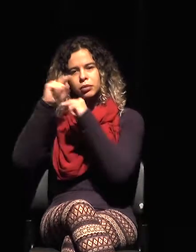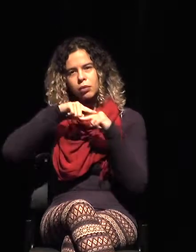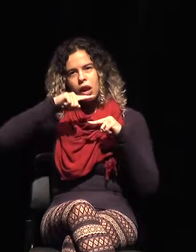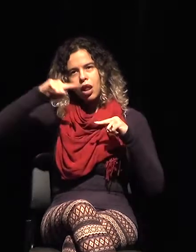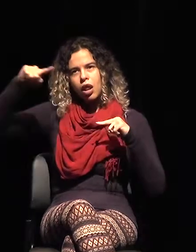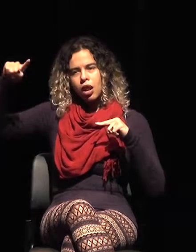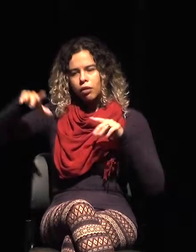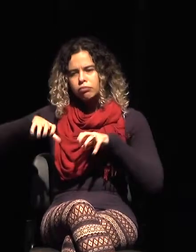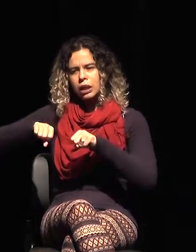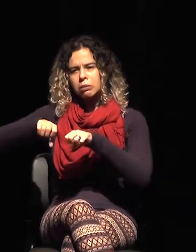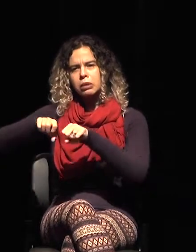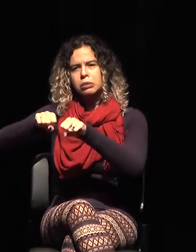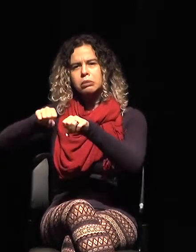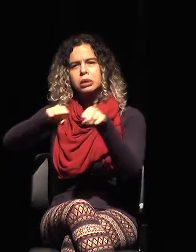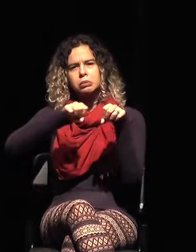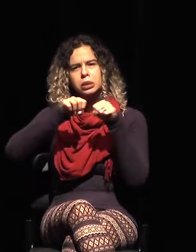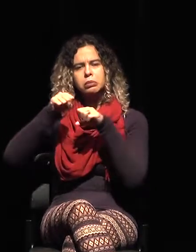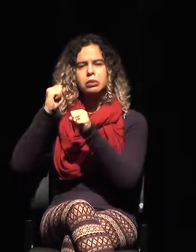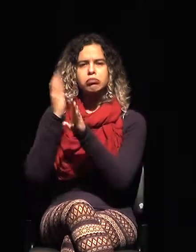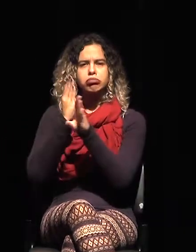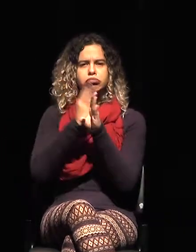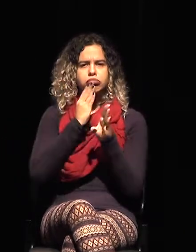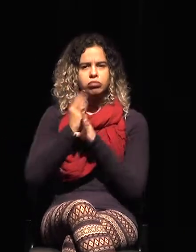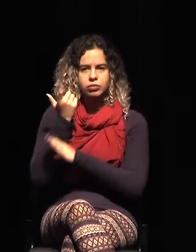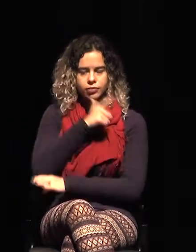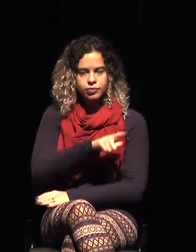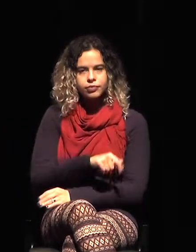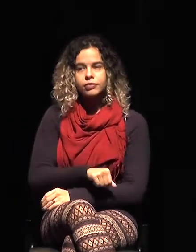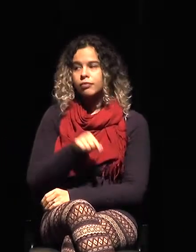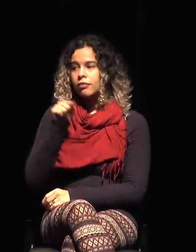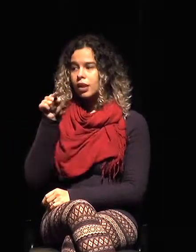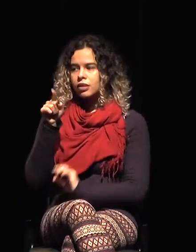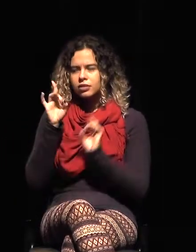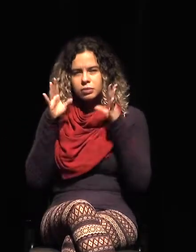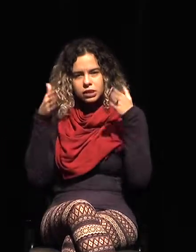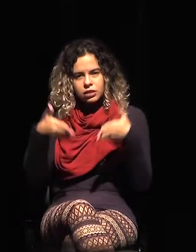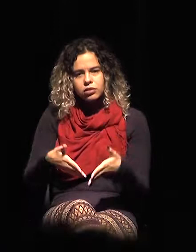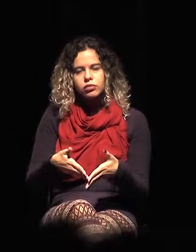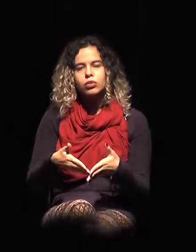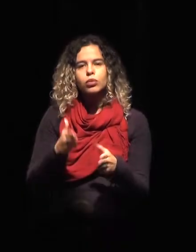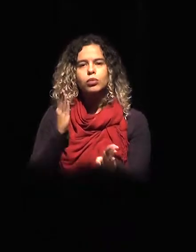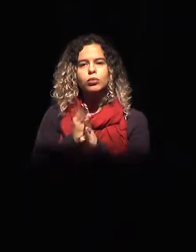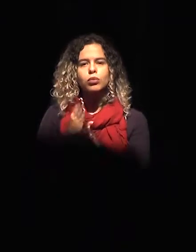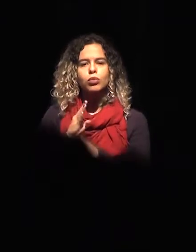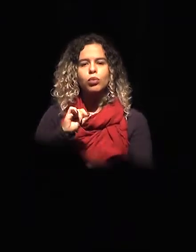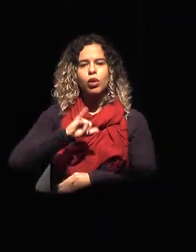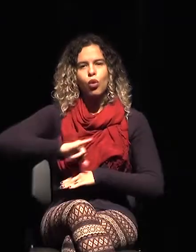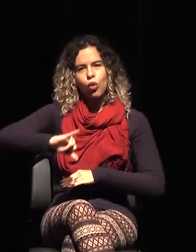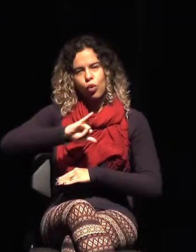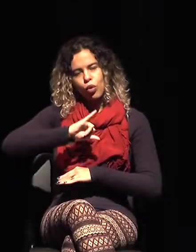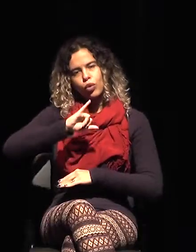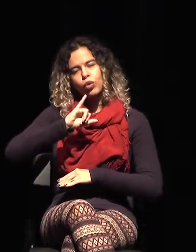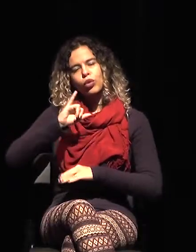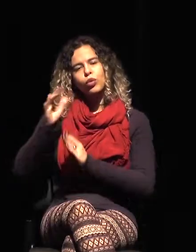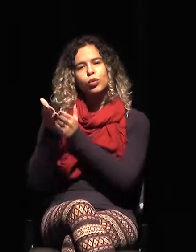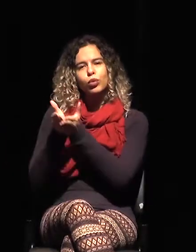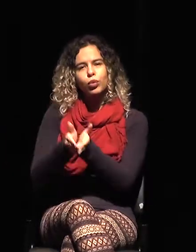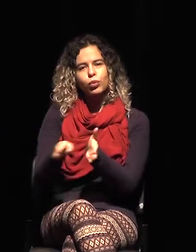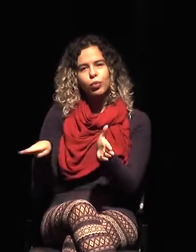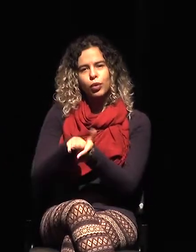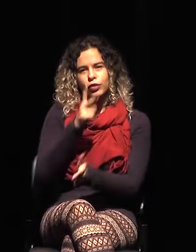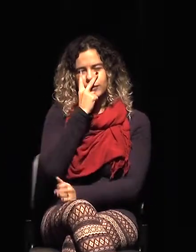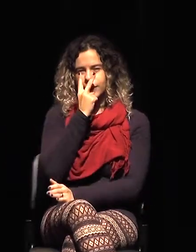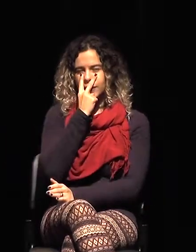fue una incautación específica de crudo en el puerto de Victoria, por eso